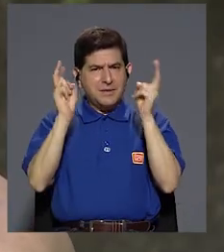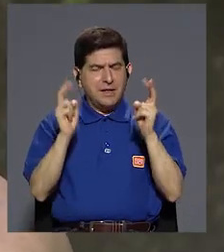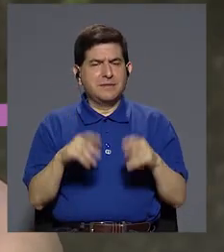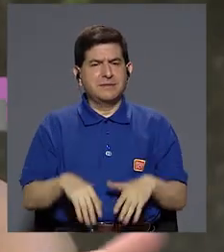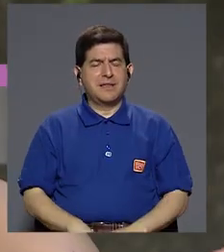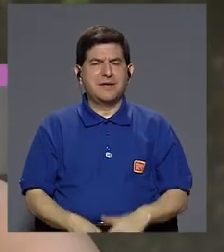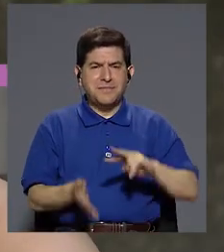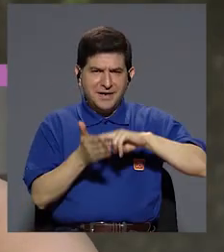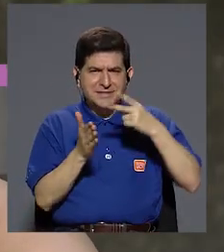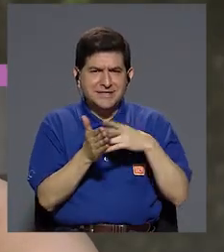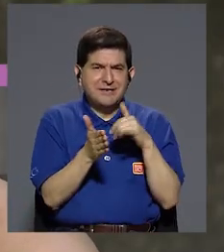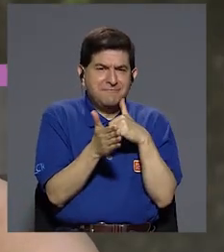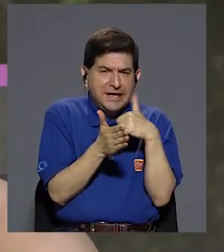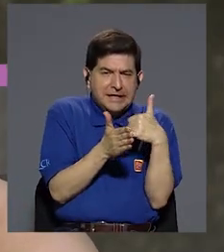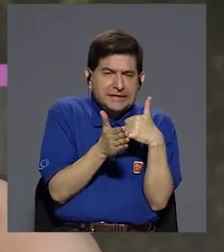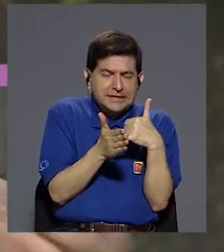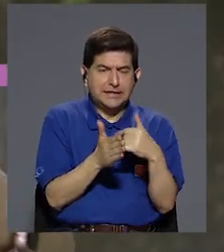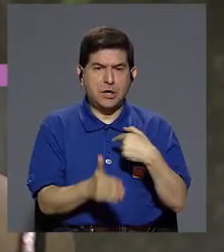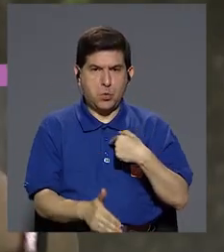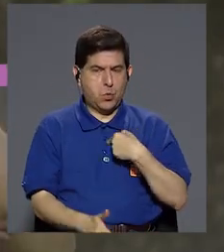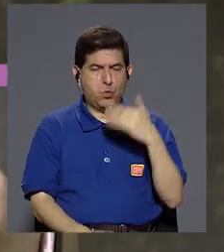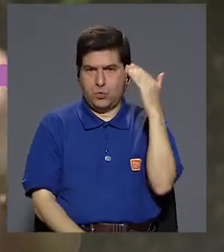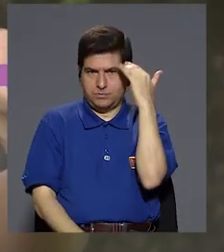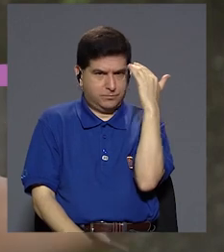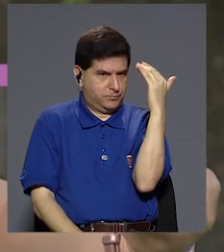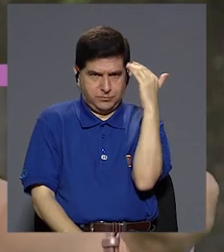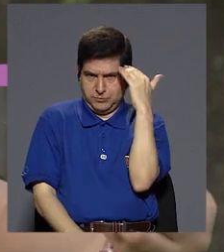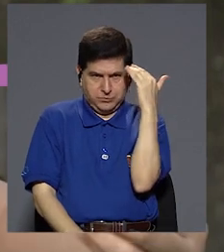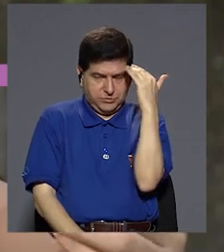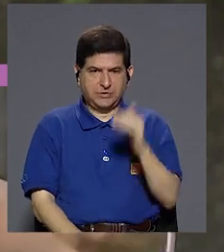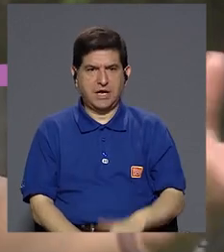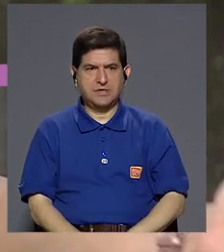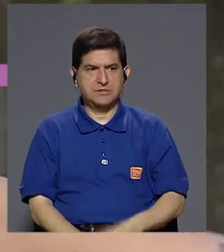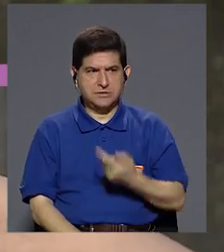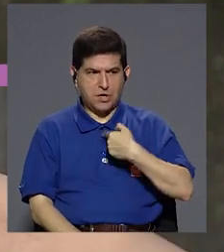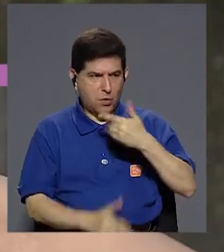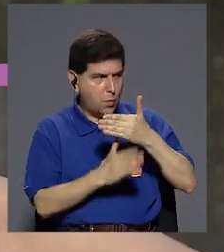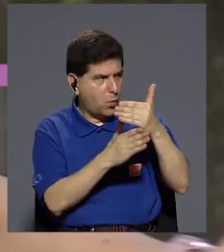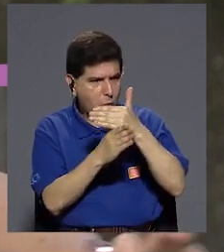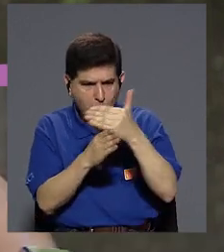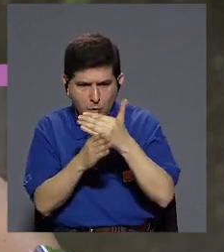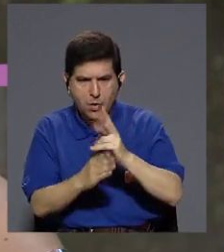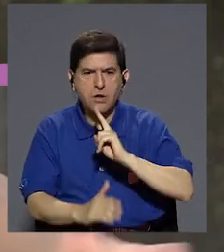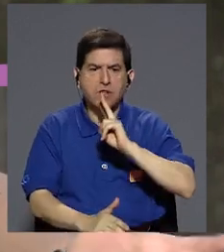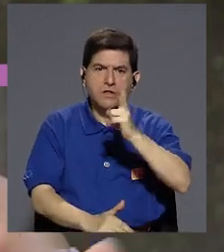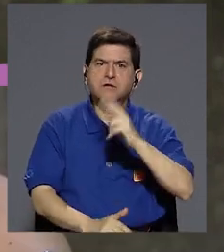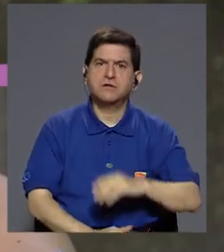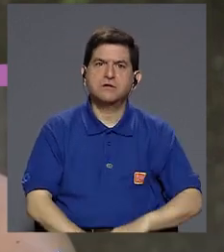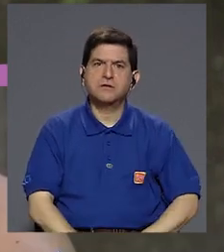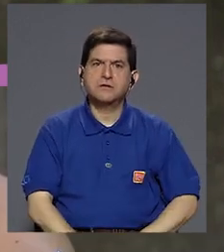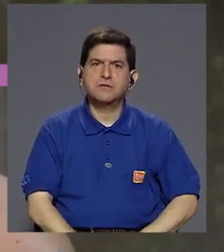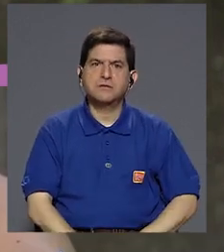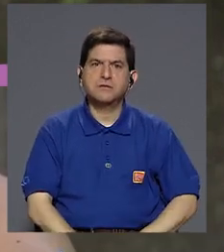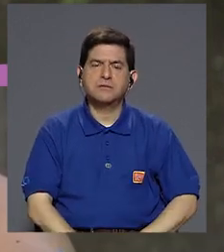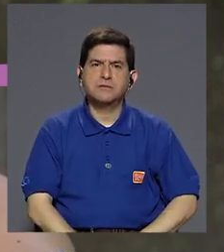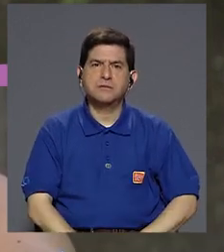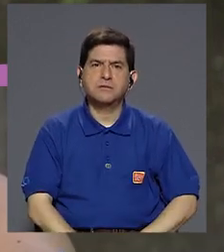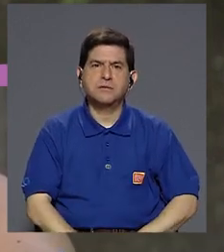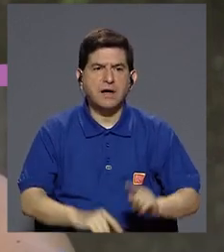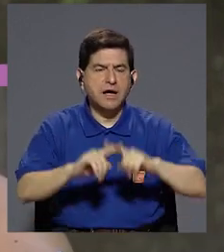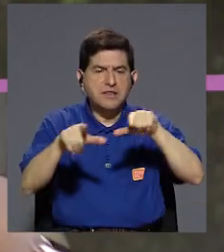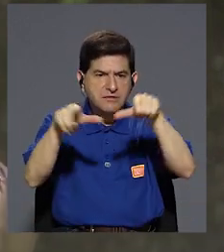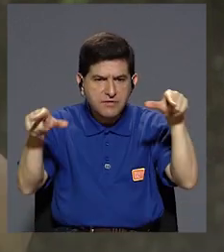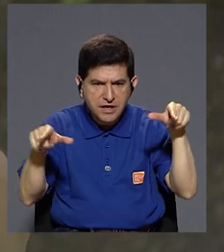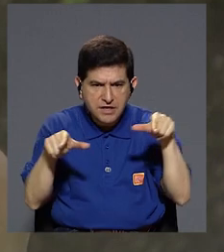un tema de vulnerabilidad, ¿verdad? Si uno no está consciente de lo que está compartiendo, realmente hay